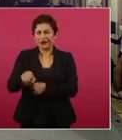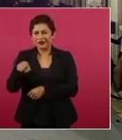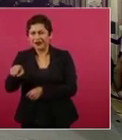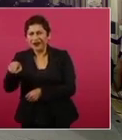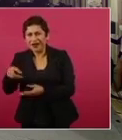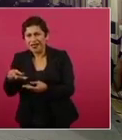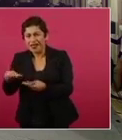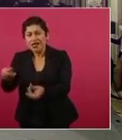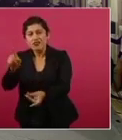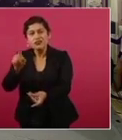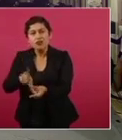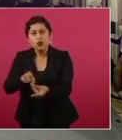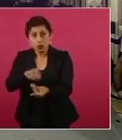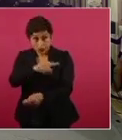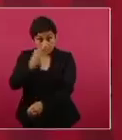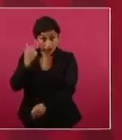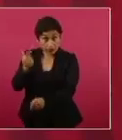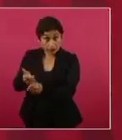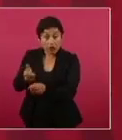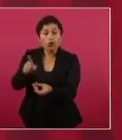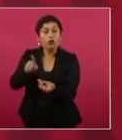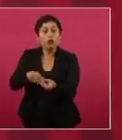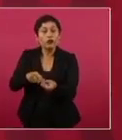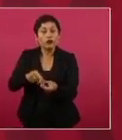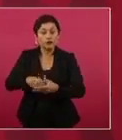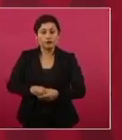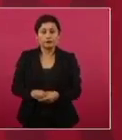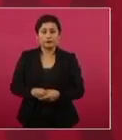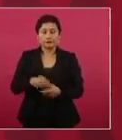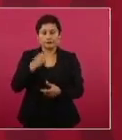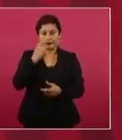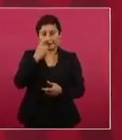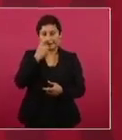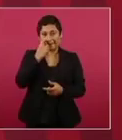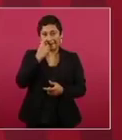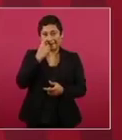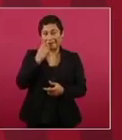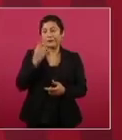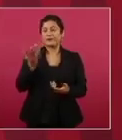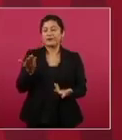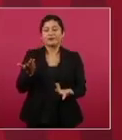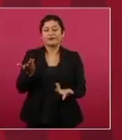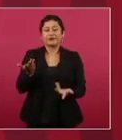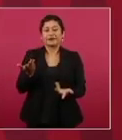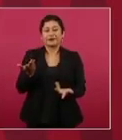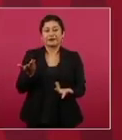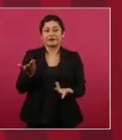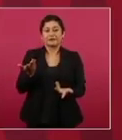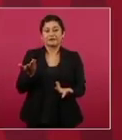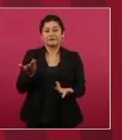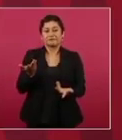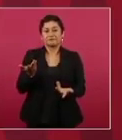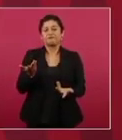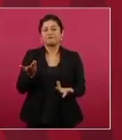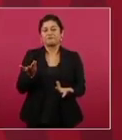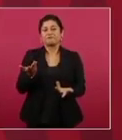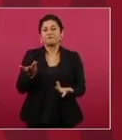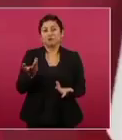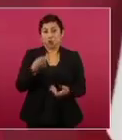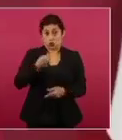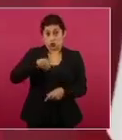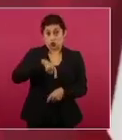presupuesto, si es que se ha detectado? Es que constantemente evaluamos